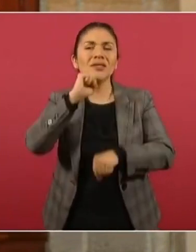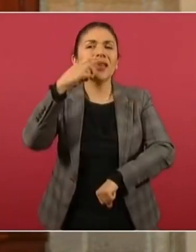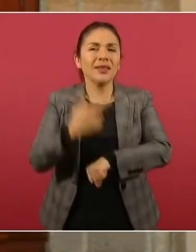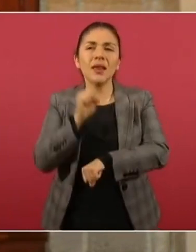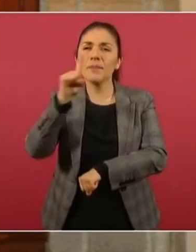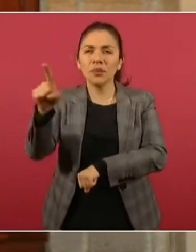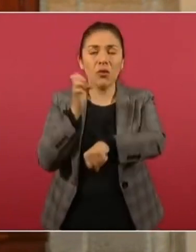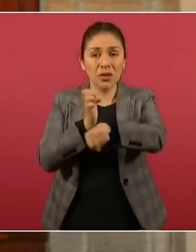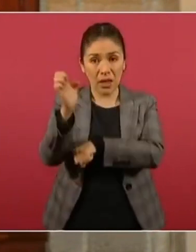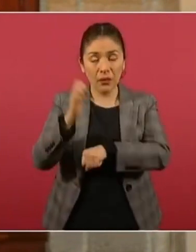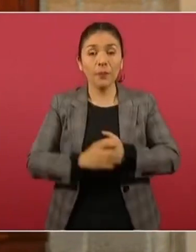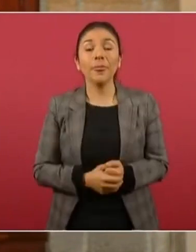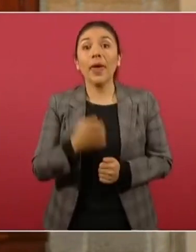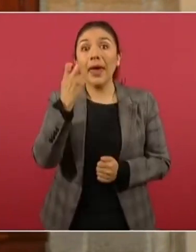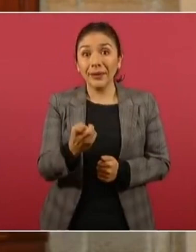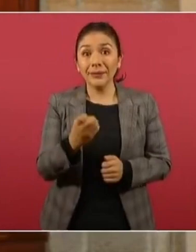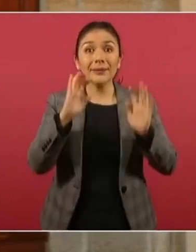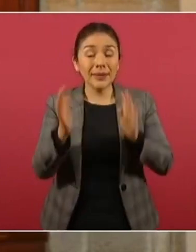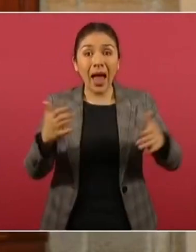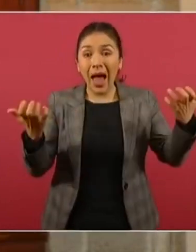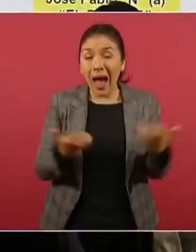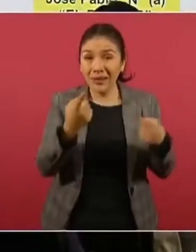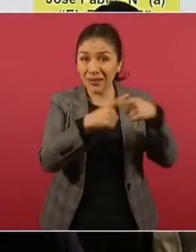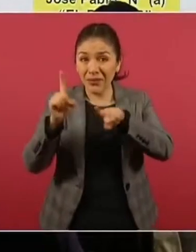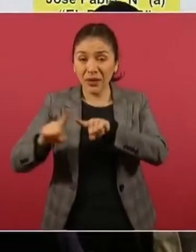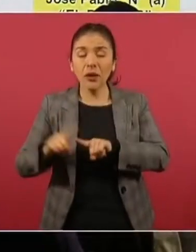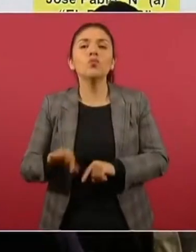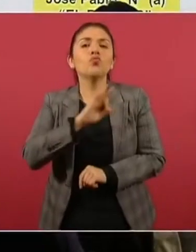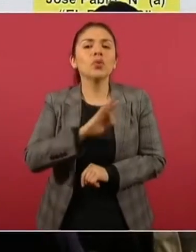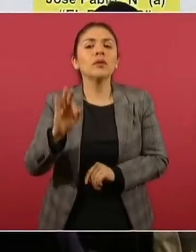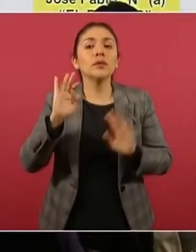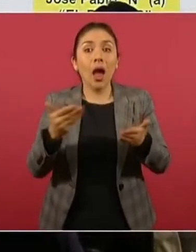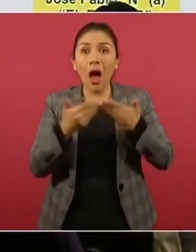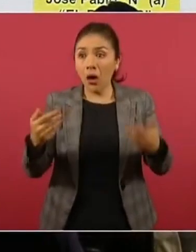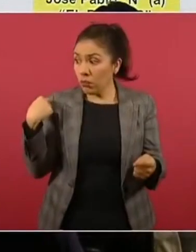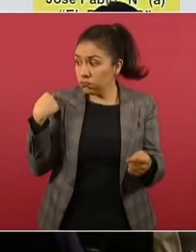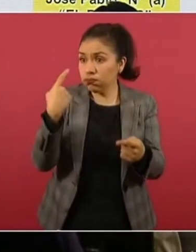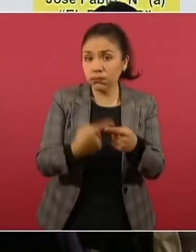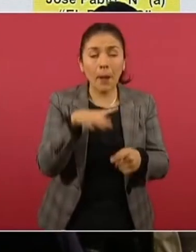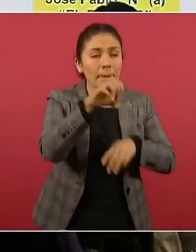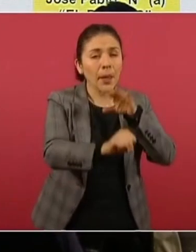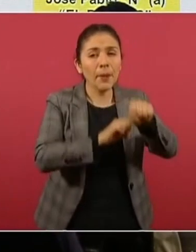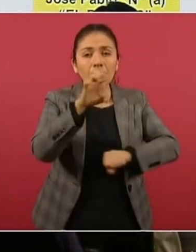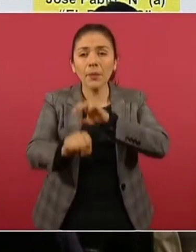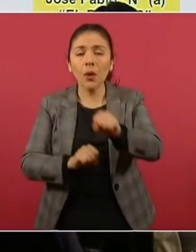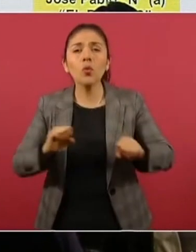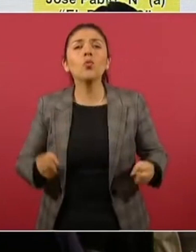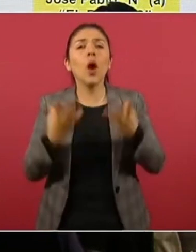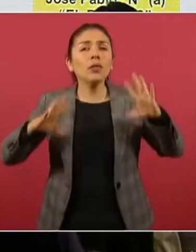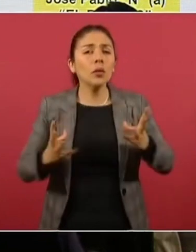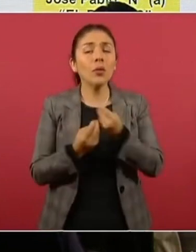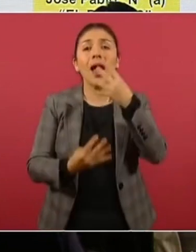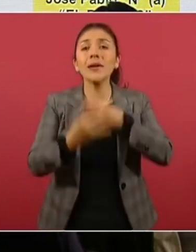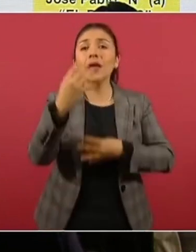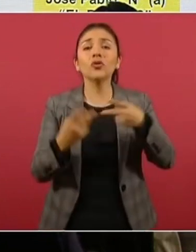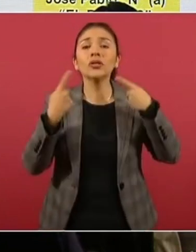Estado. Y a partir de todas estas acciones, se ha logrado a la fecha detener a 14 sujetos